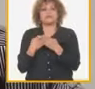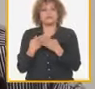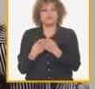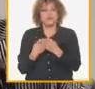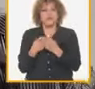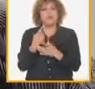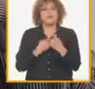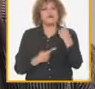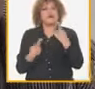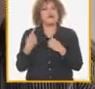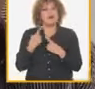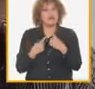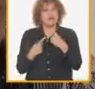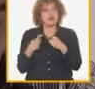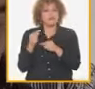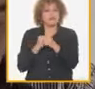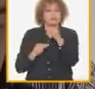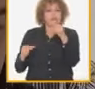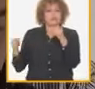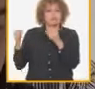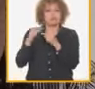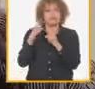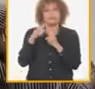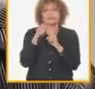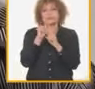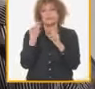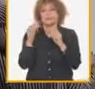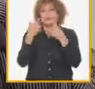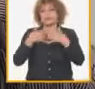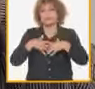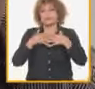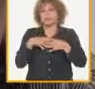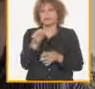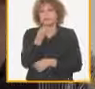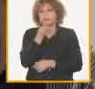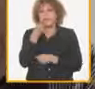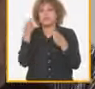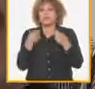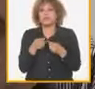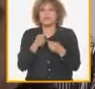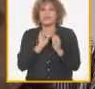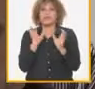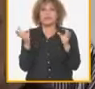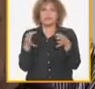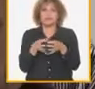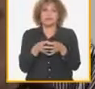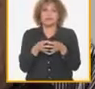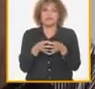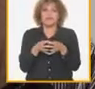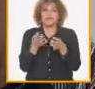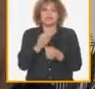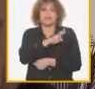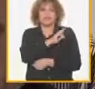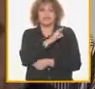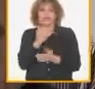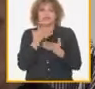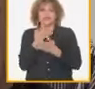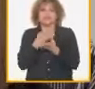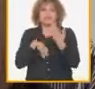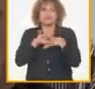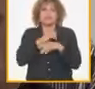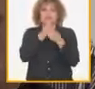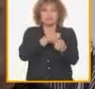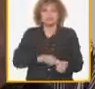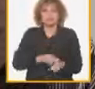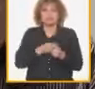algo fundamental en este tema de la producción de alimentos que nosotros tenemos que acabar de concretar y le toca al ministerio de la agricultura las delegaciones